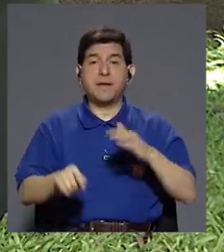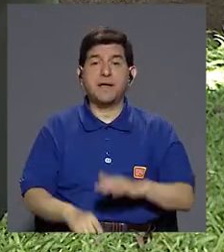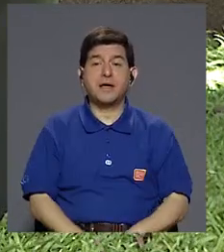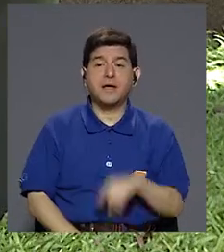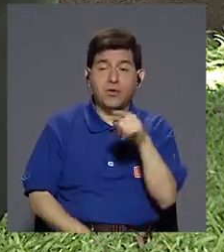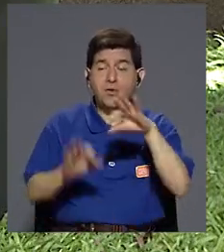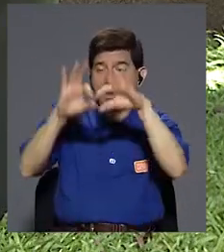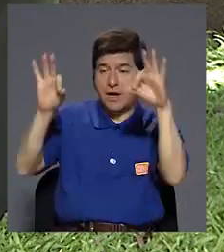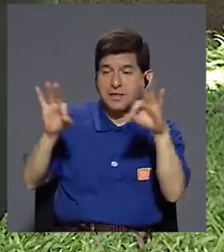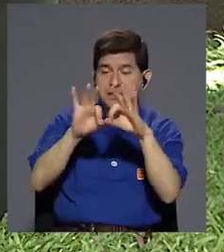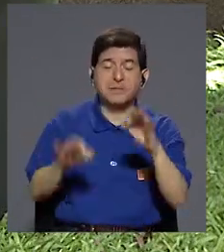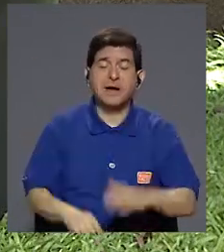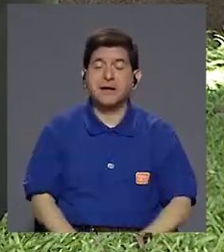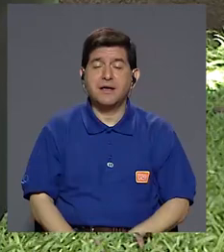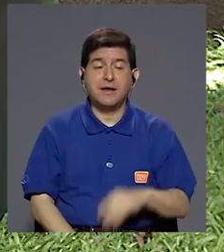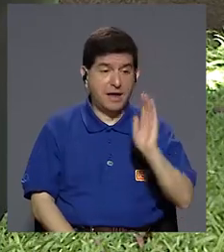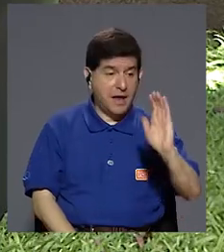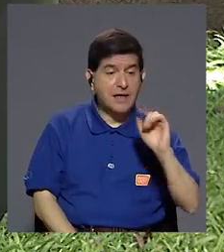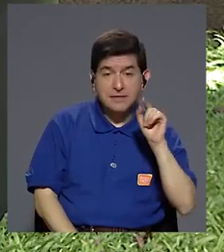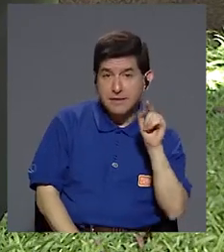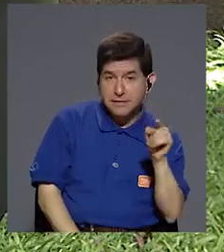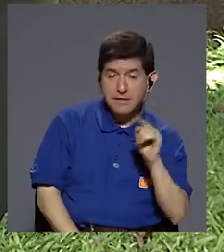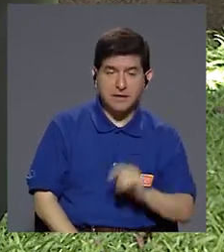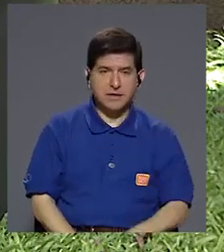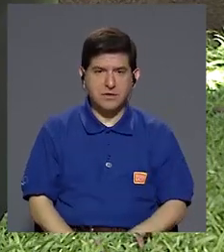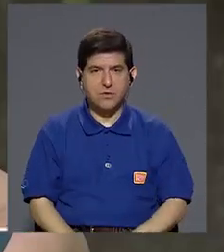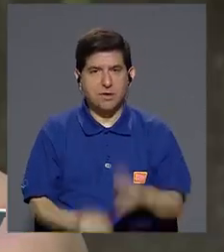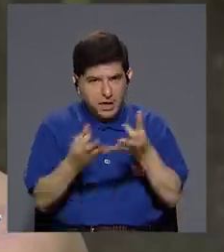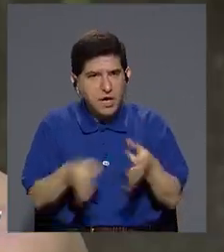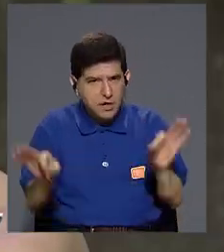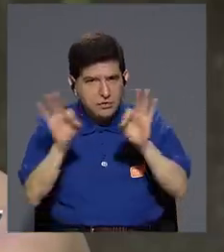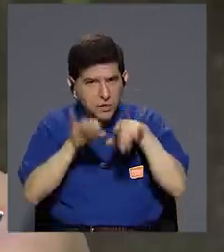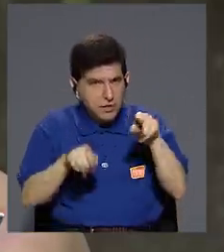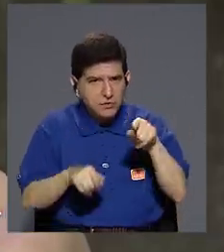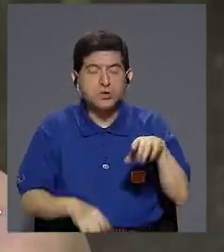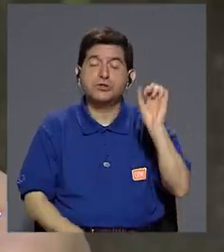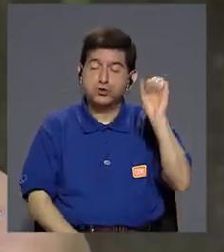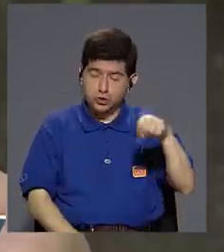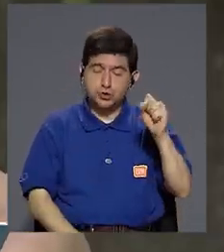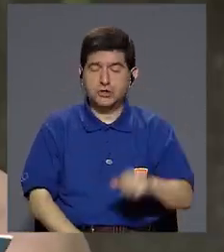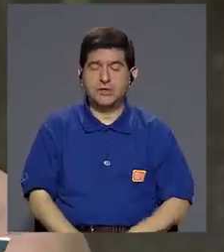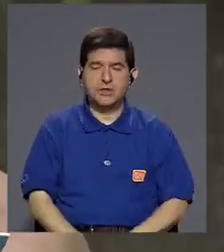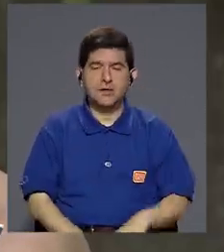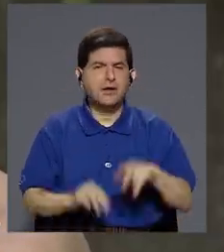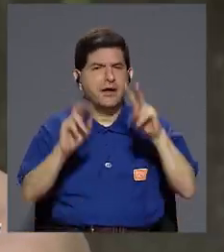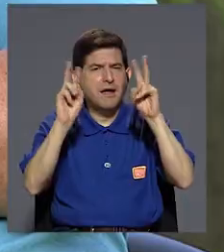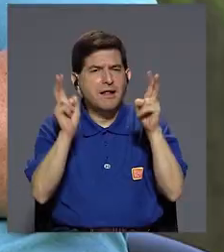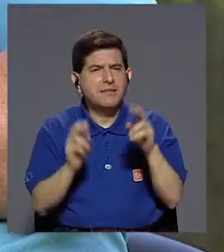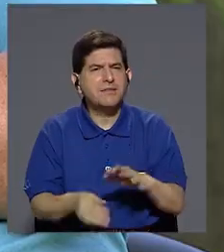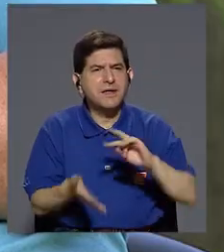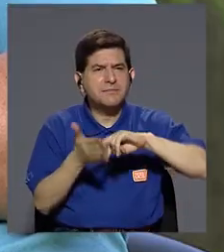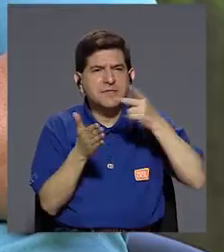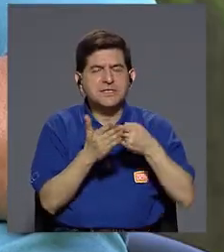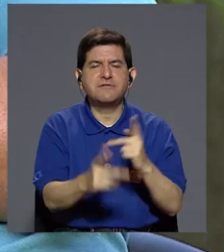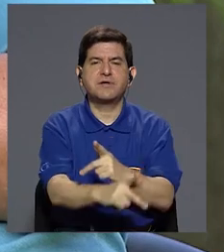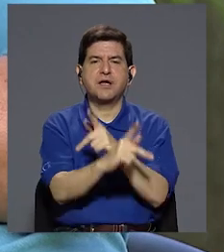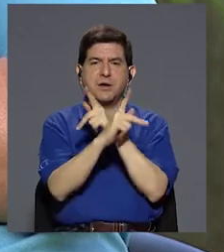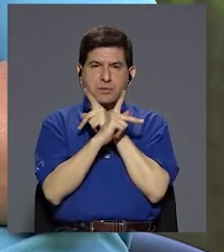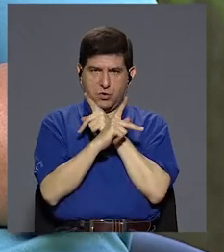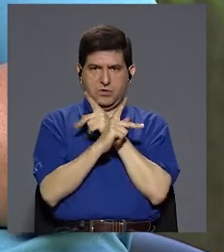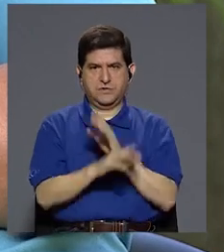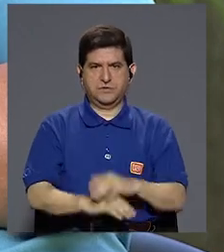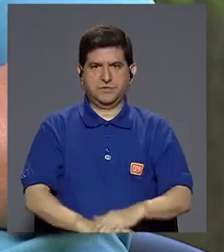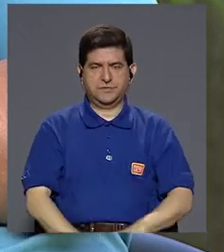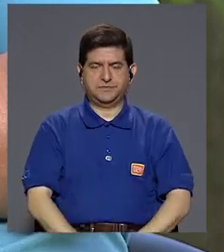pero es la imagen del niño o la niña, ¿verdad? Sí, pesa más eso. Exactamente, y es un tema de protección,